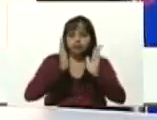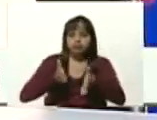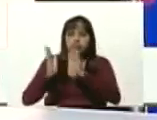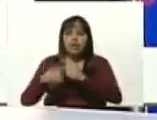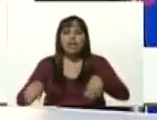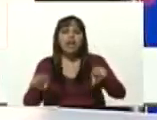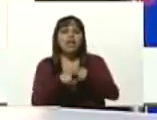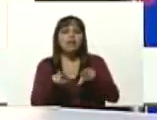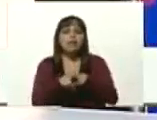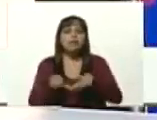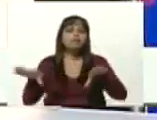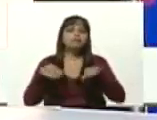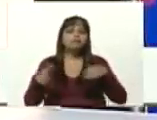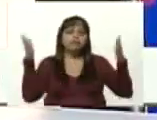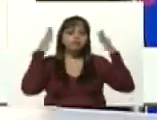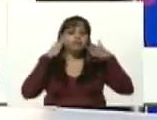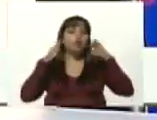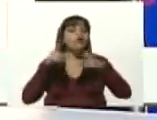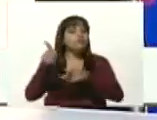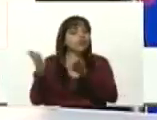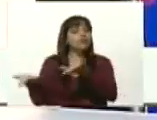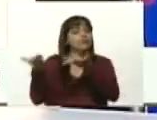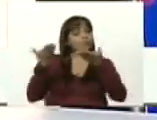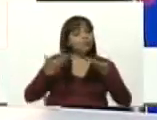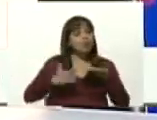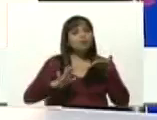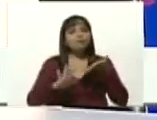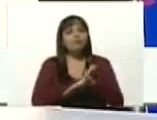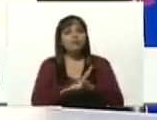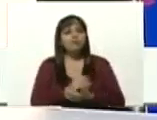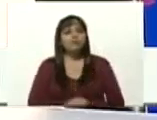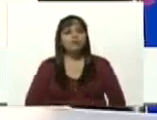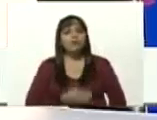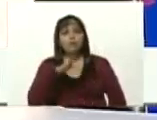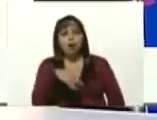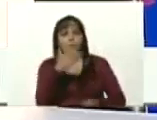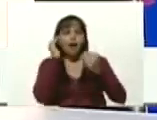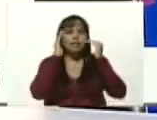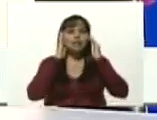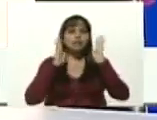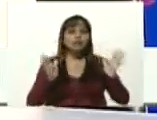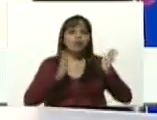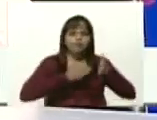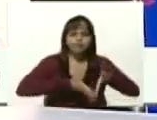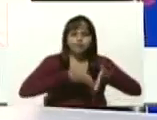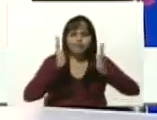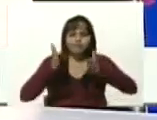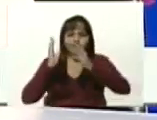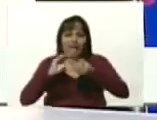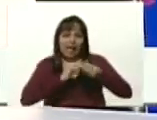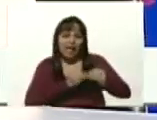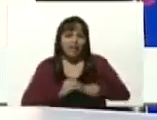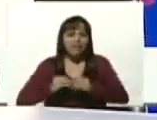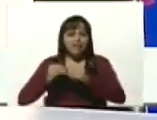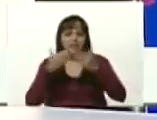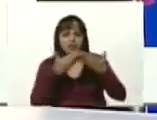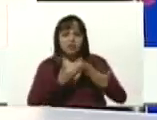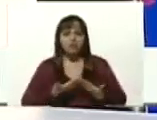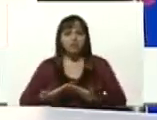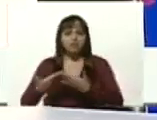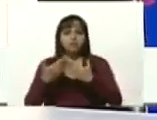cumplir una instrucción que usted nos dio que es que podamos atender la infraestructura escolar